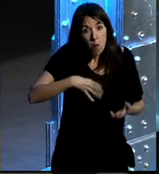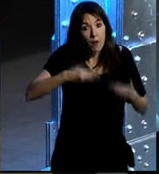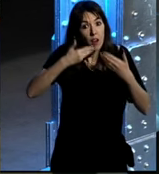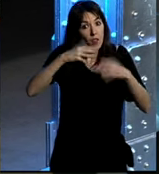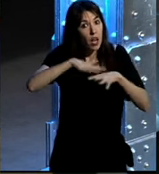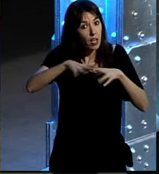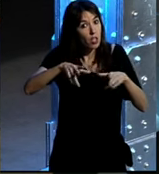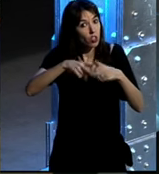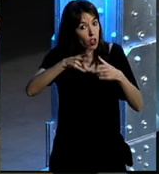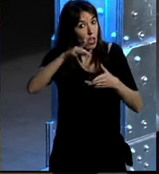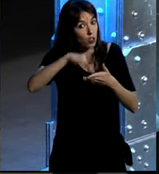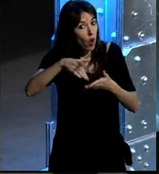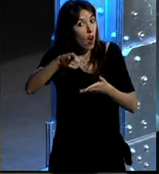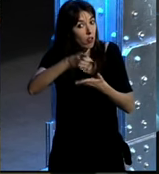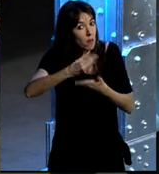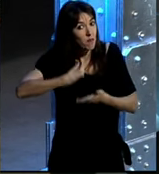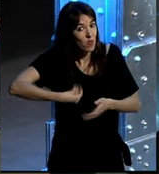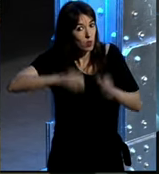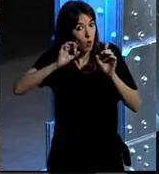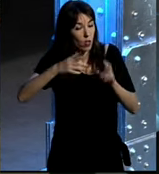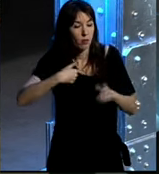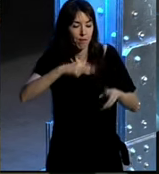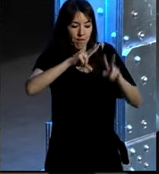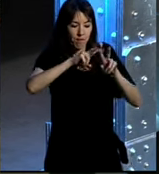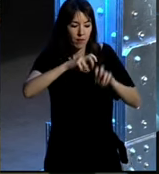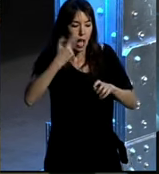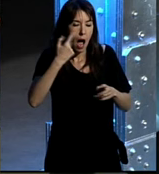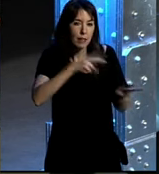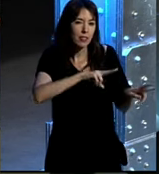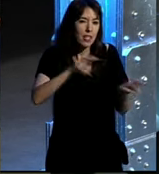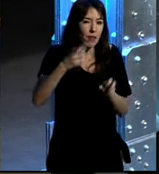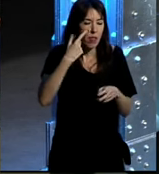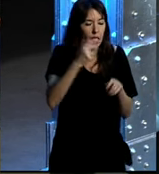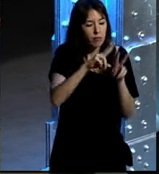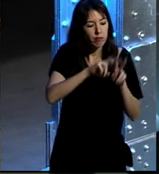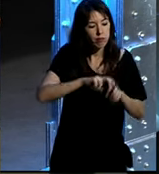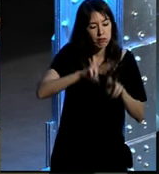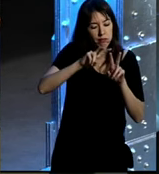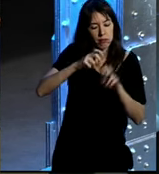sociales vaya a pasar lo mismo entonces nos pusimos a investigar diferentes tendencias y